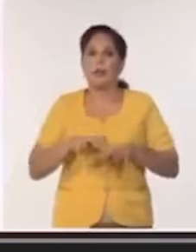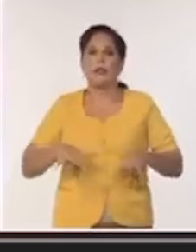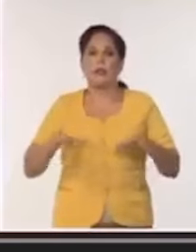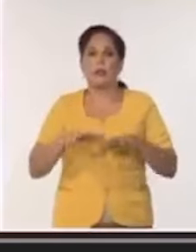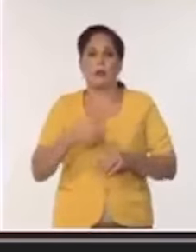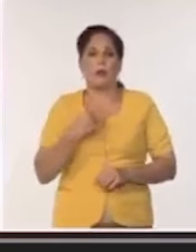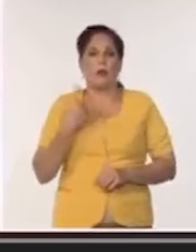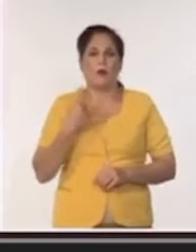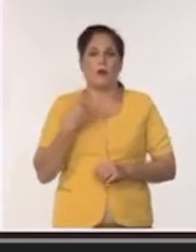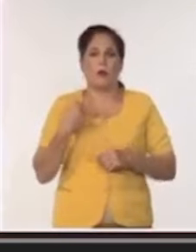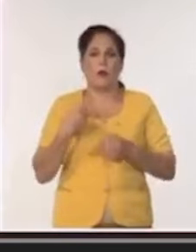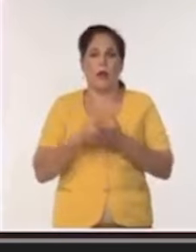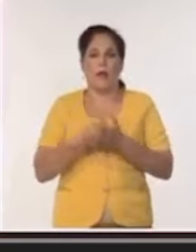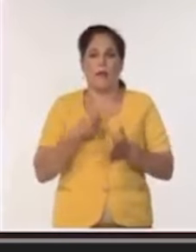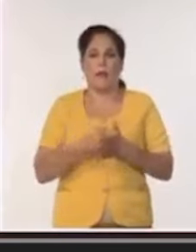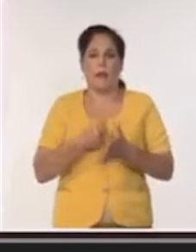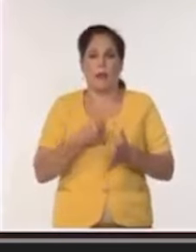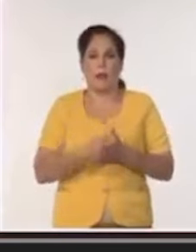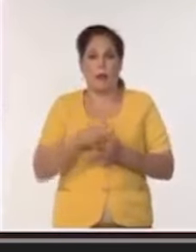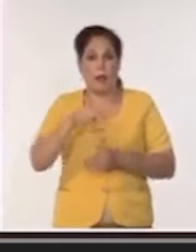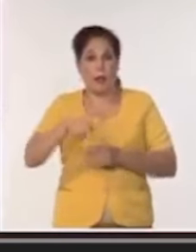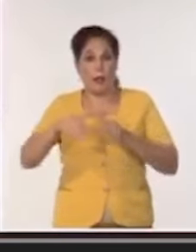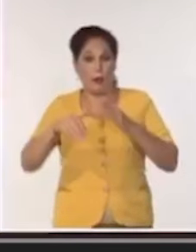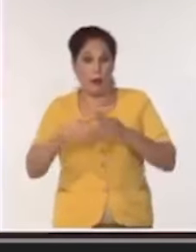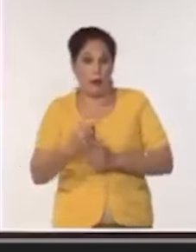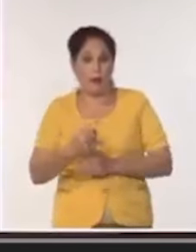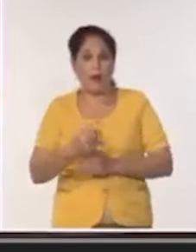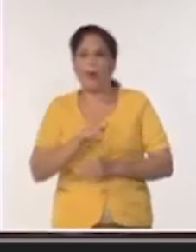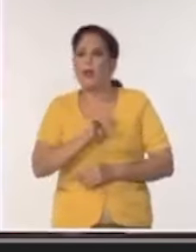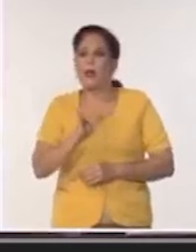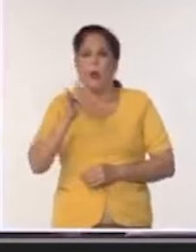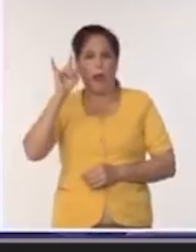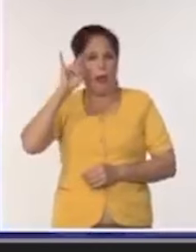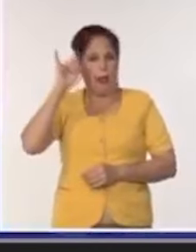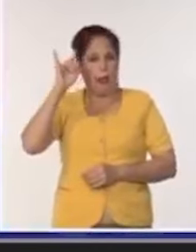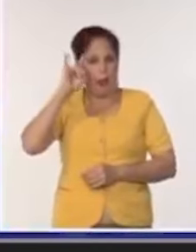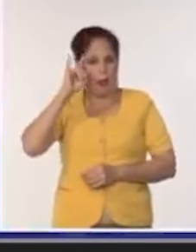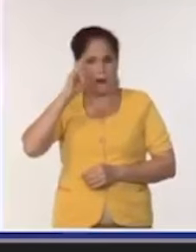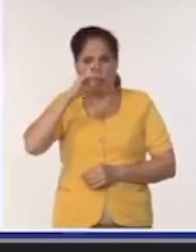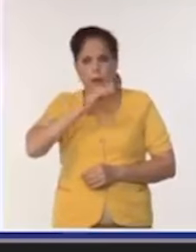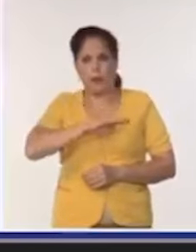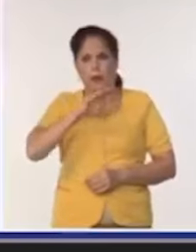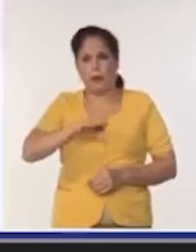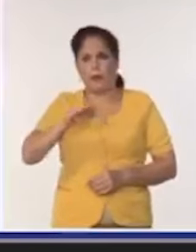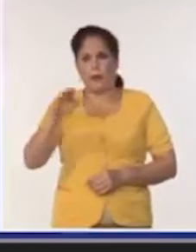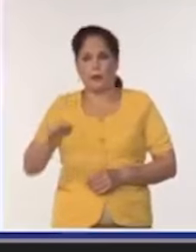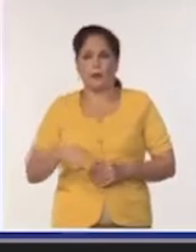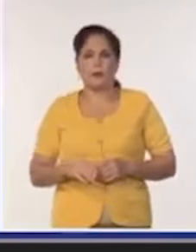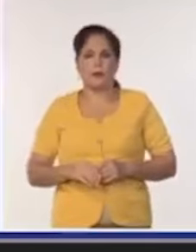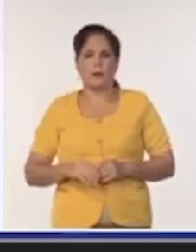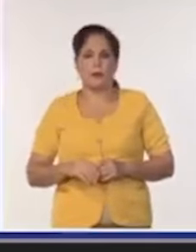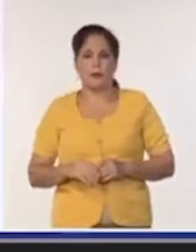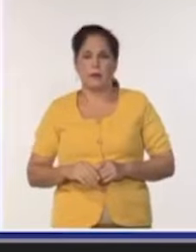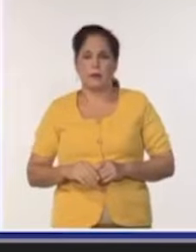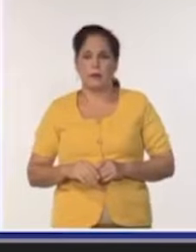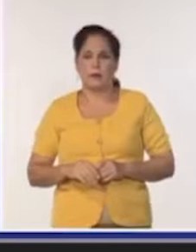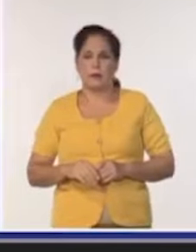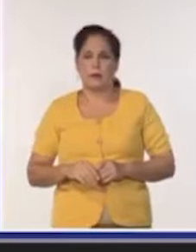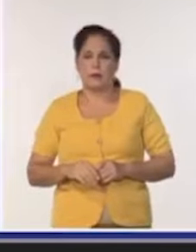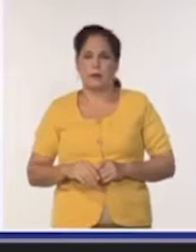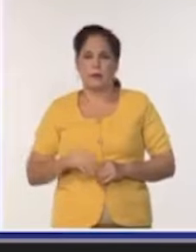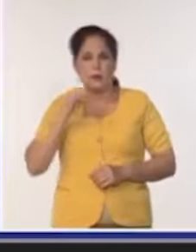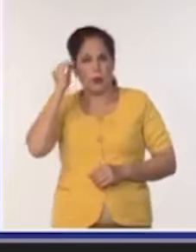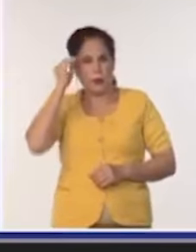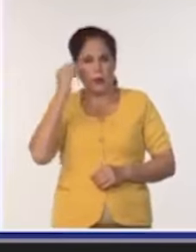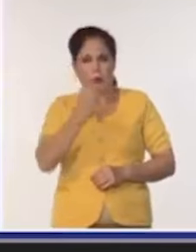tenido que enfrentar en estos días con relación al suministro de leche para los niños en nuestra sociedad. Ahora yo creo que nosotros